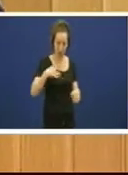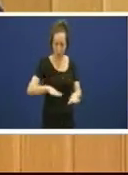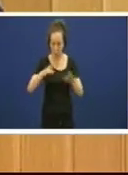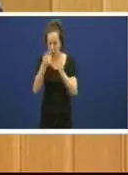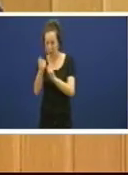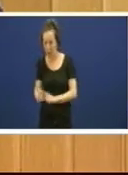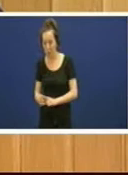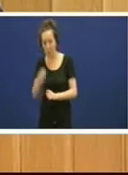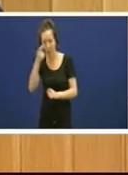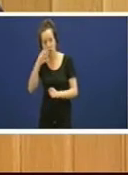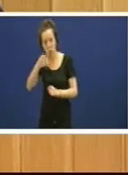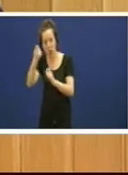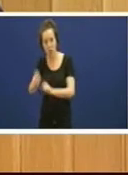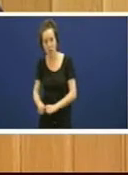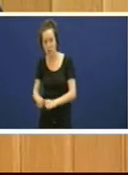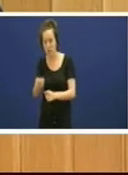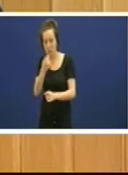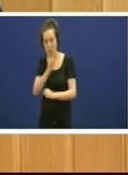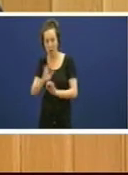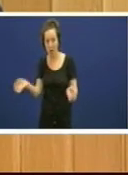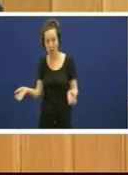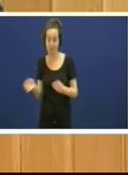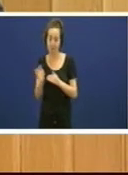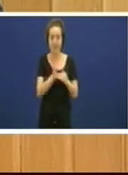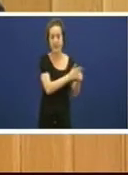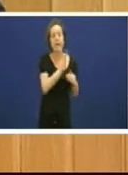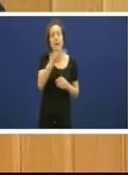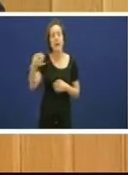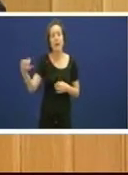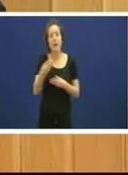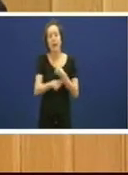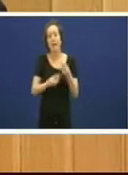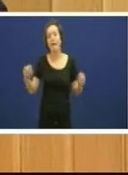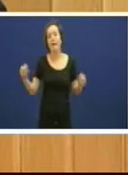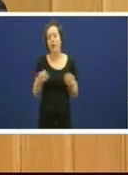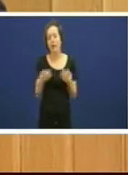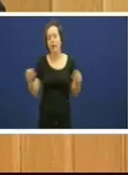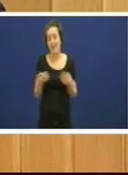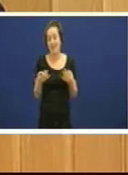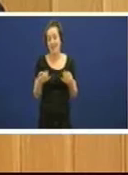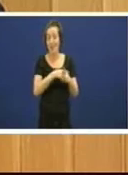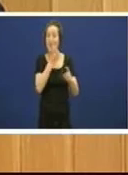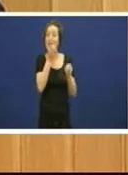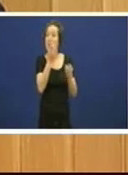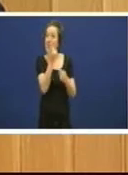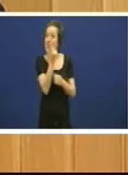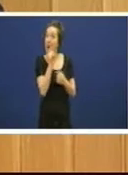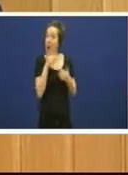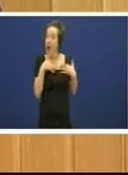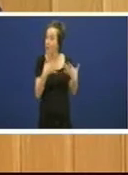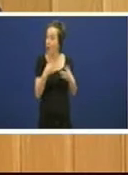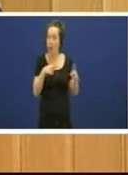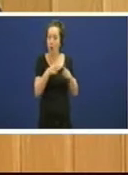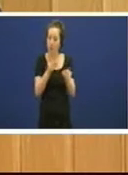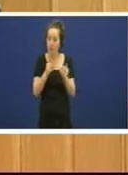ninguna compra de accións evidentemente o que hai que facer é manexar ben o remanente que hai para que nos próximos catro anos e dar